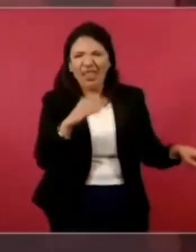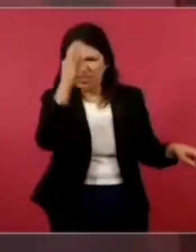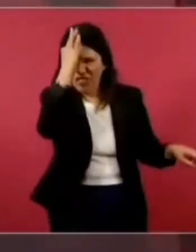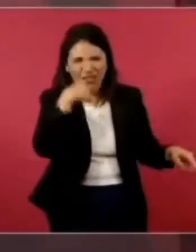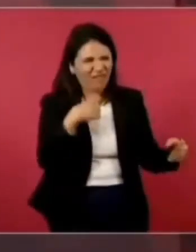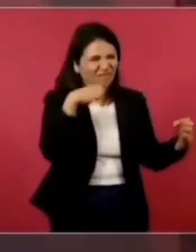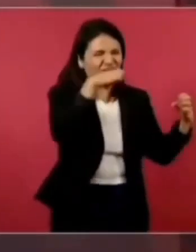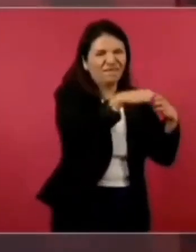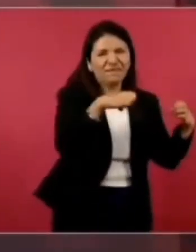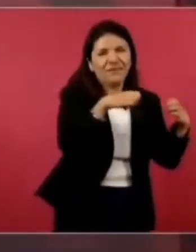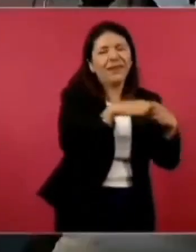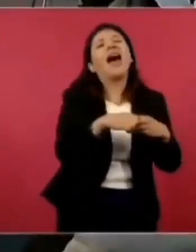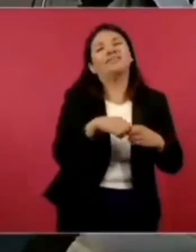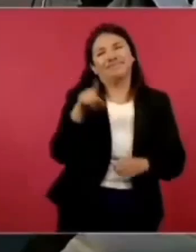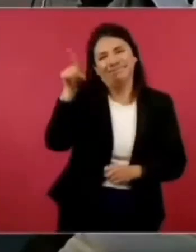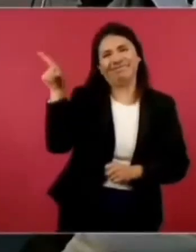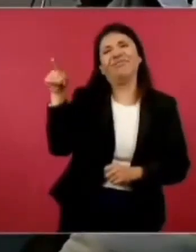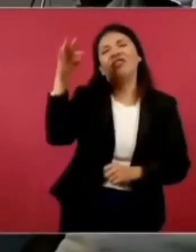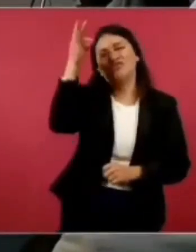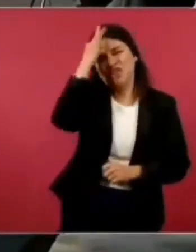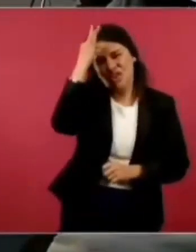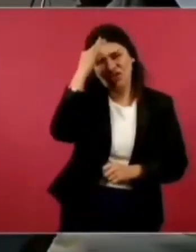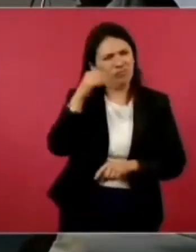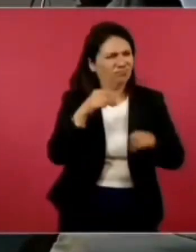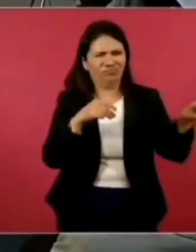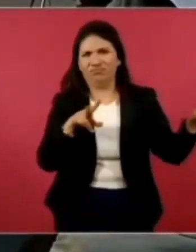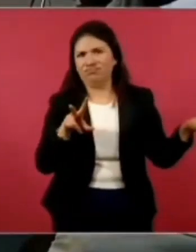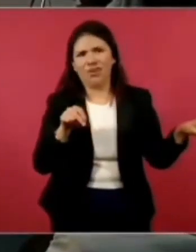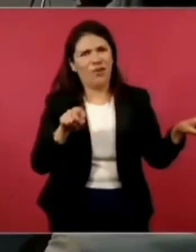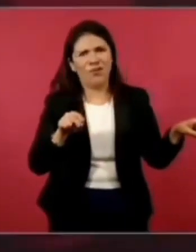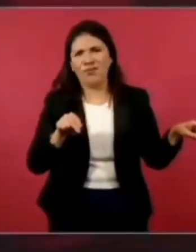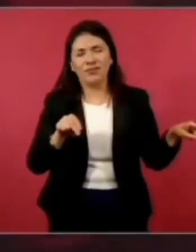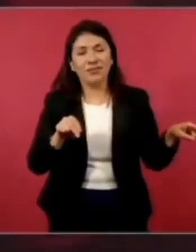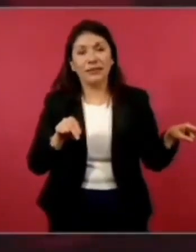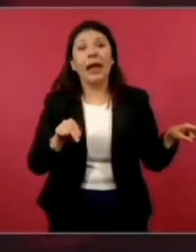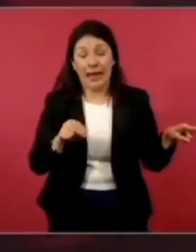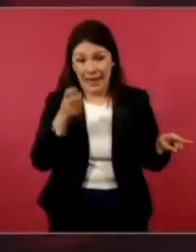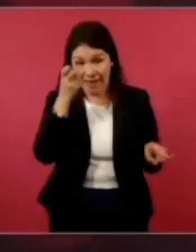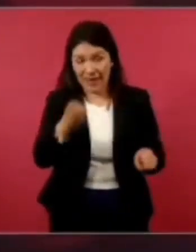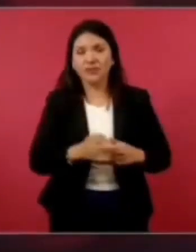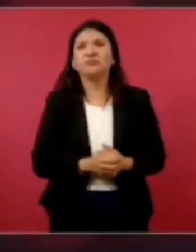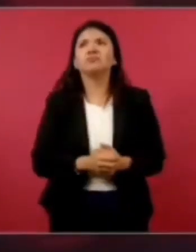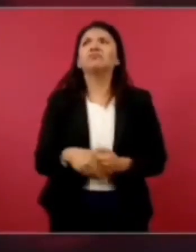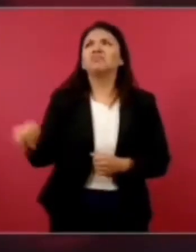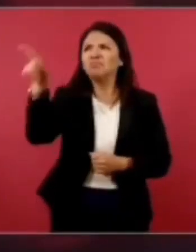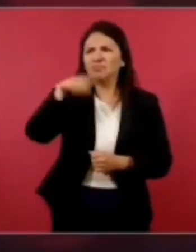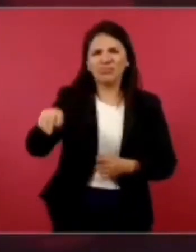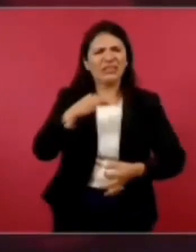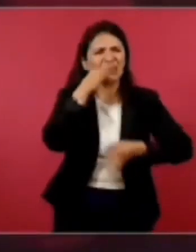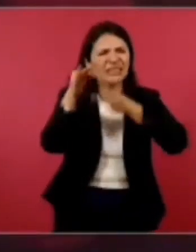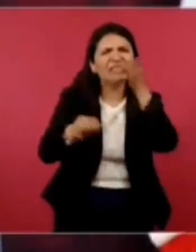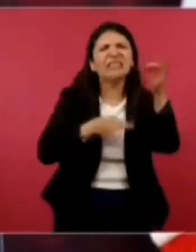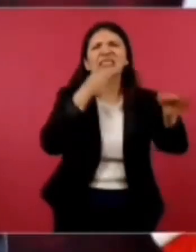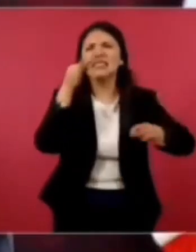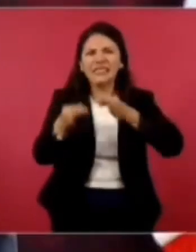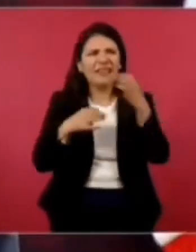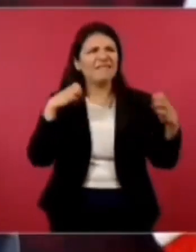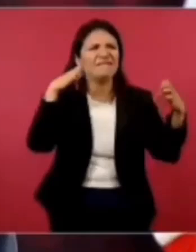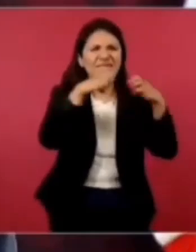Por eso, aún con toda la campaña mediática